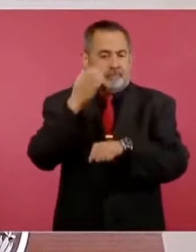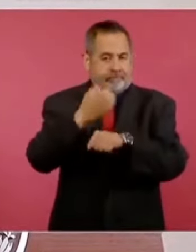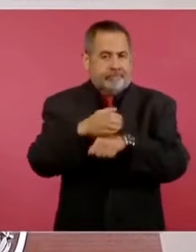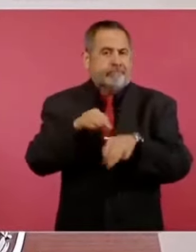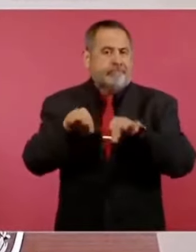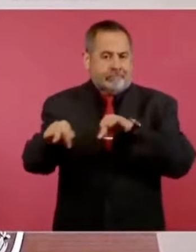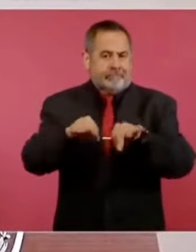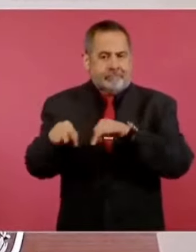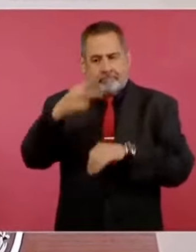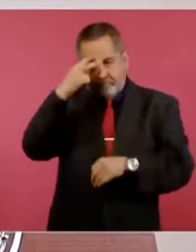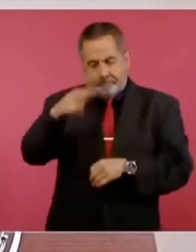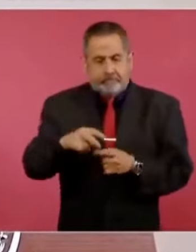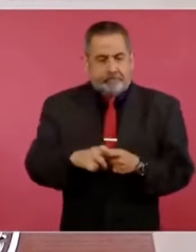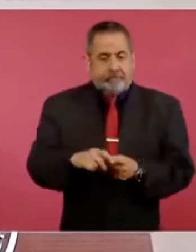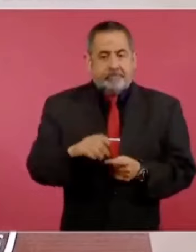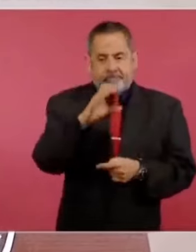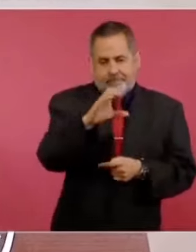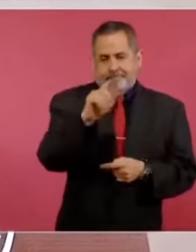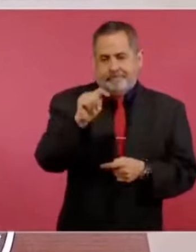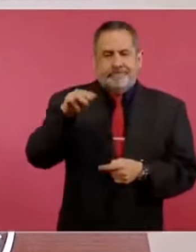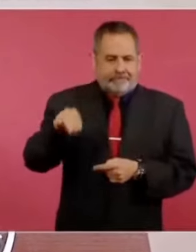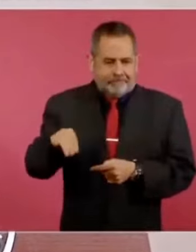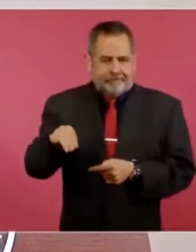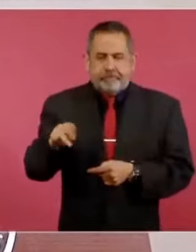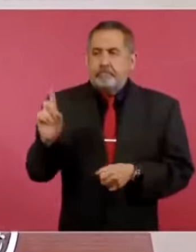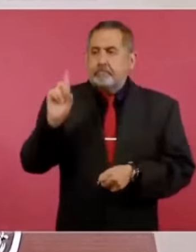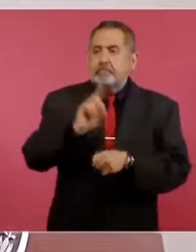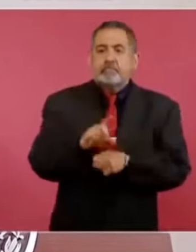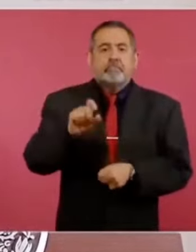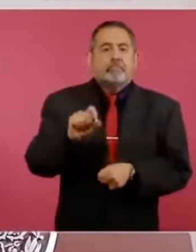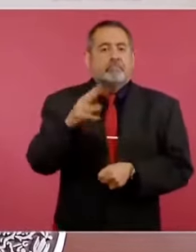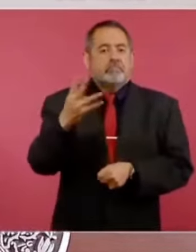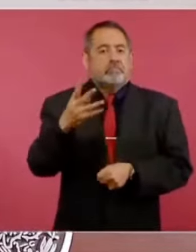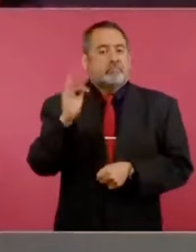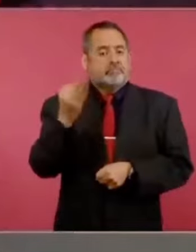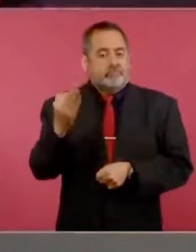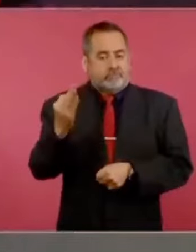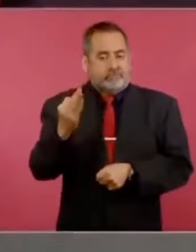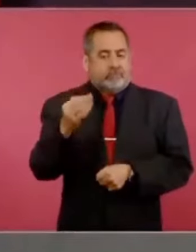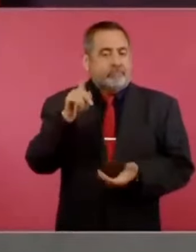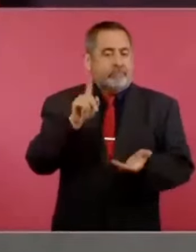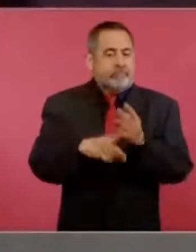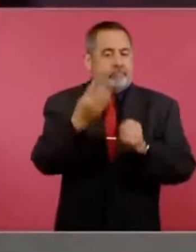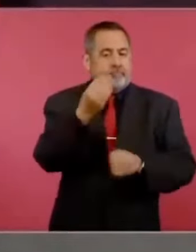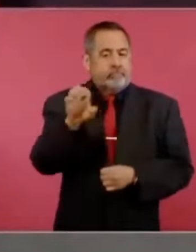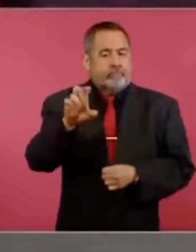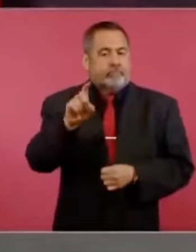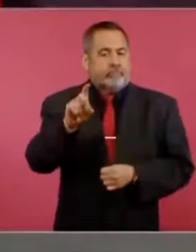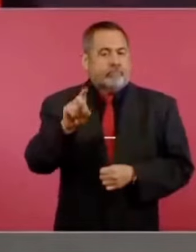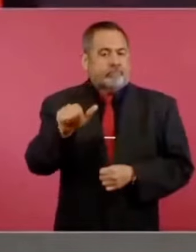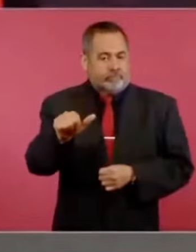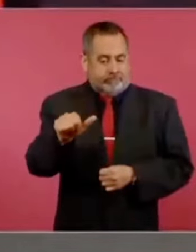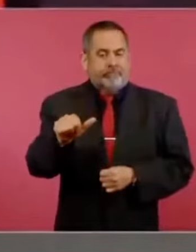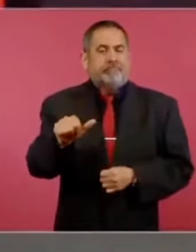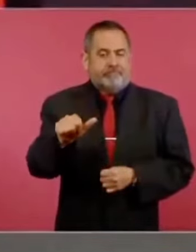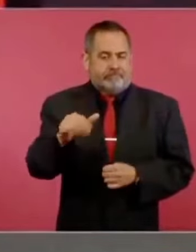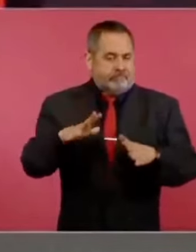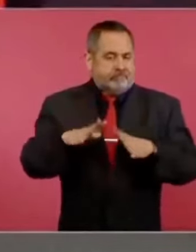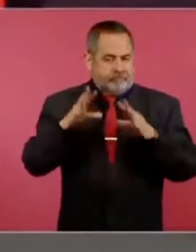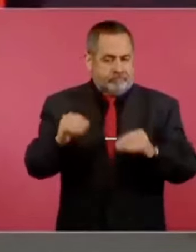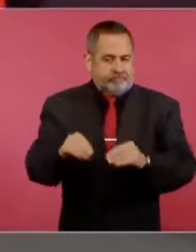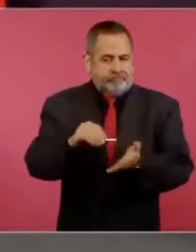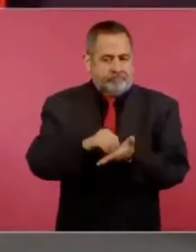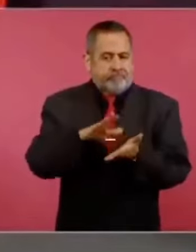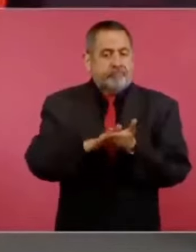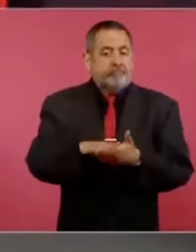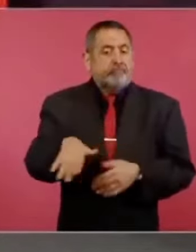México, la CTM se constituyó el 24 de febrero de 1936, el general